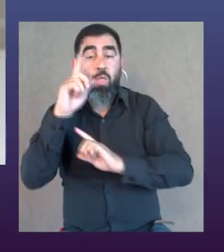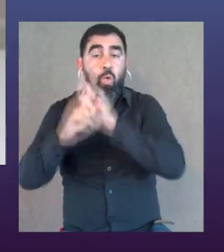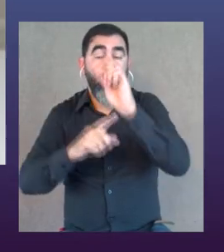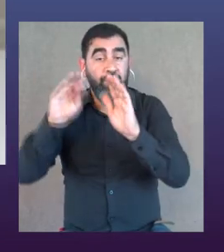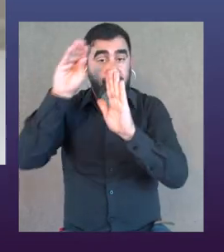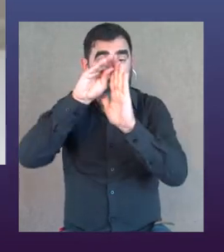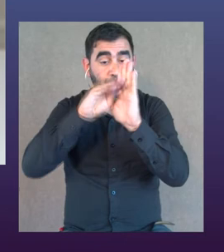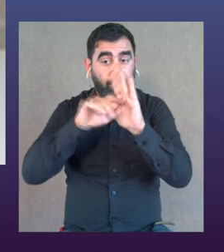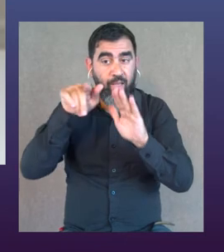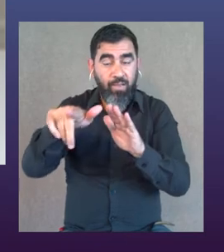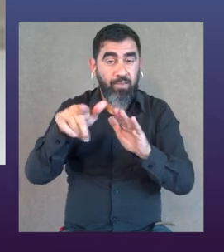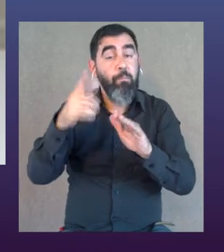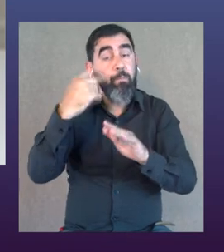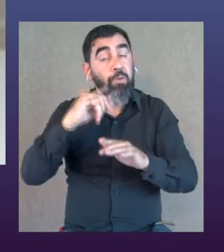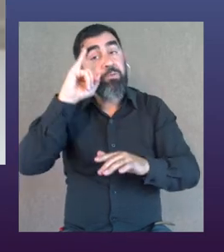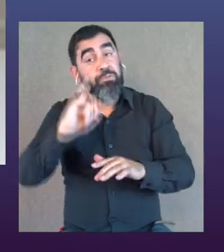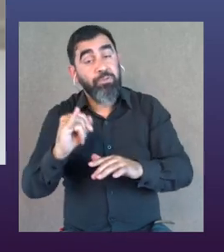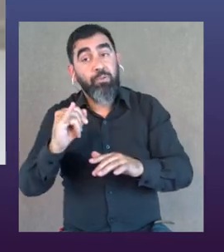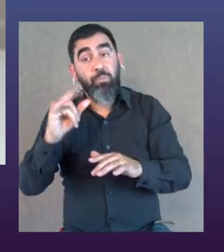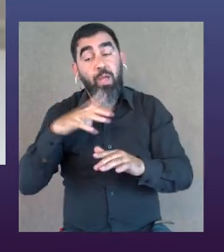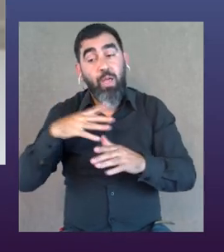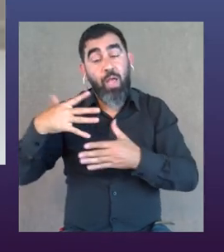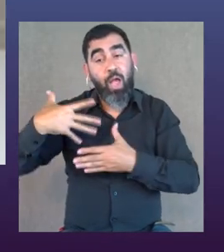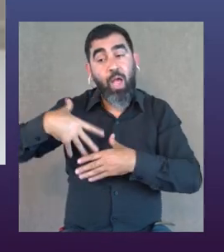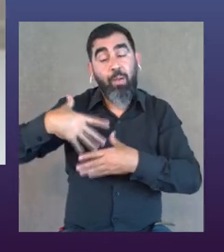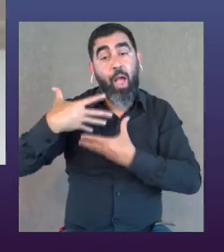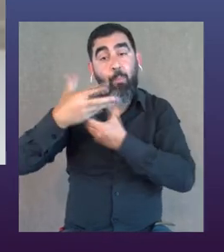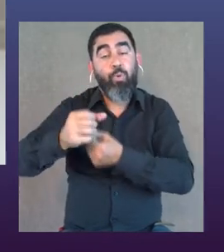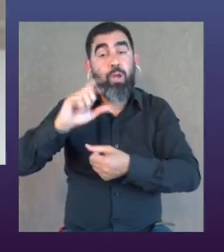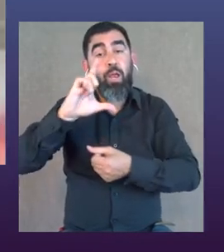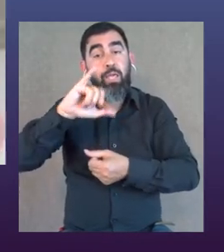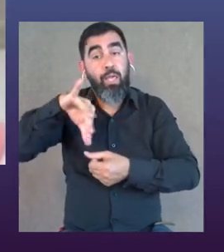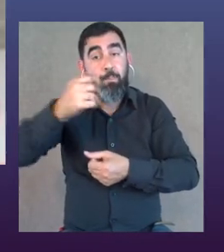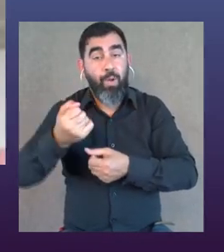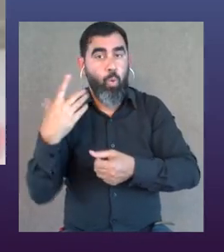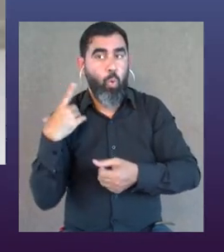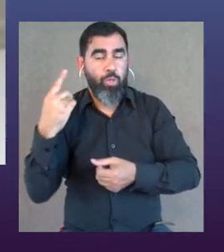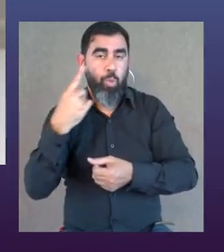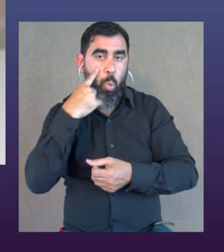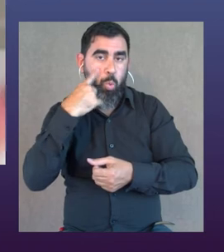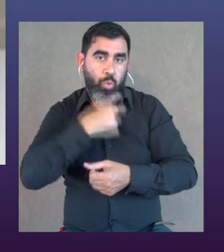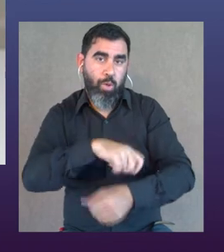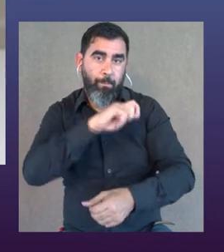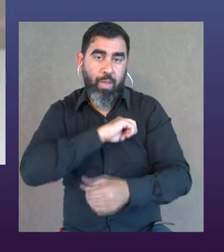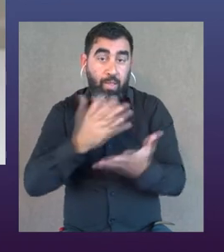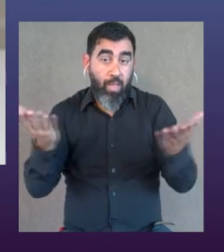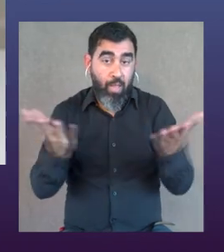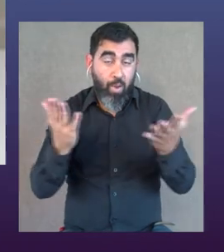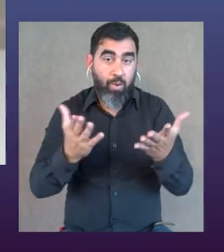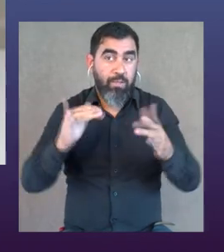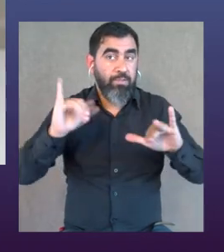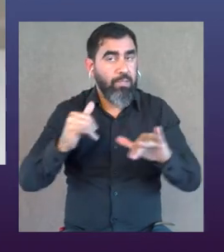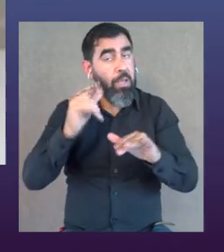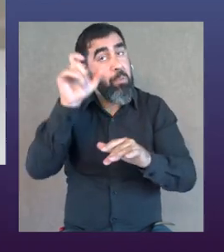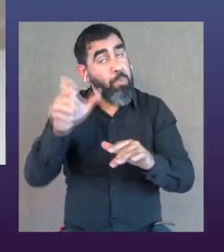programadores tenían miedo y recelo a programar este tipo de espectáculos, pero si de repente llega de la mano de Andrés Lima, por poner un ejemplo, que es uno de los directores más conocidos en